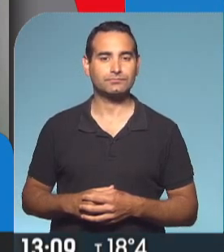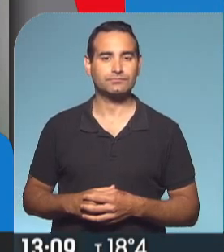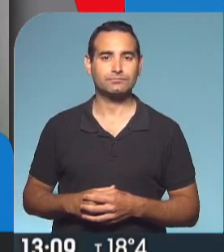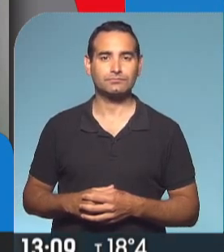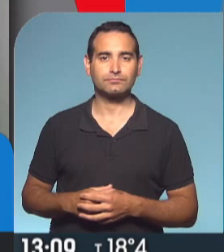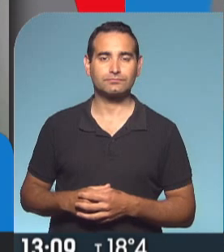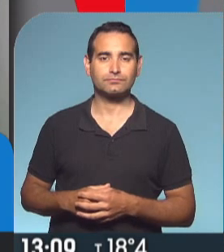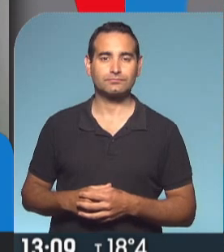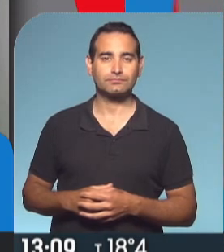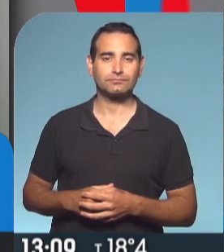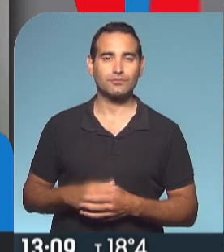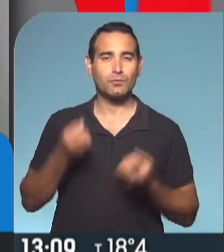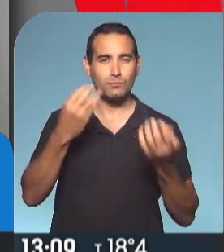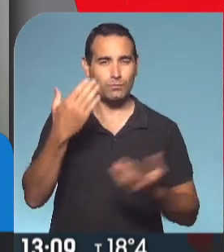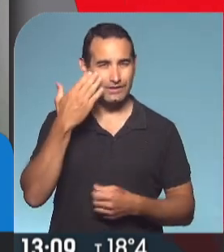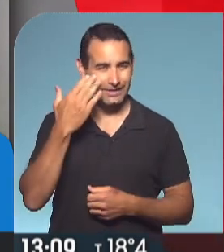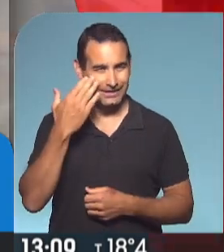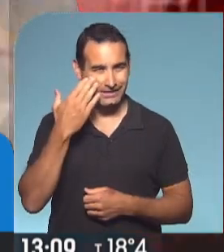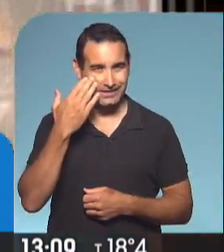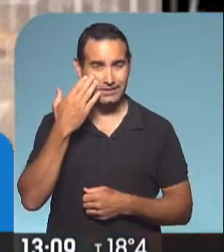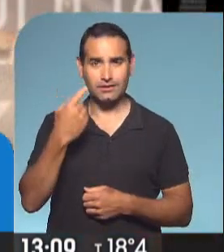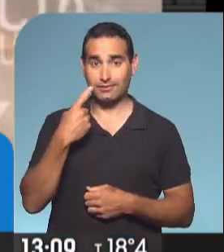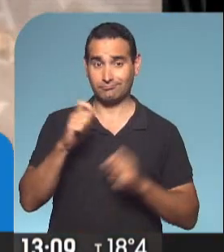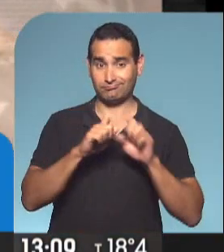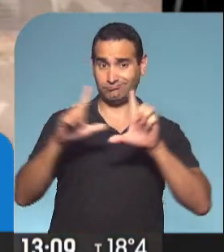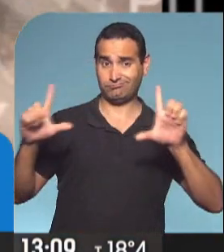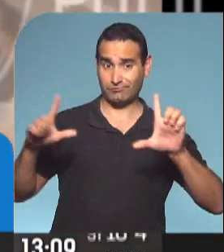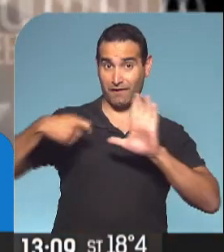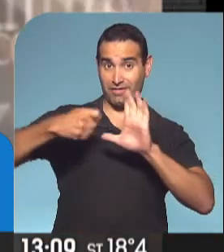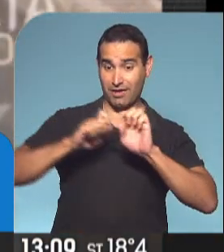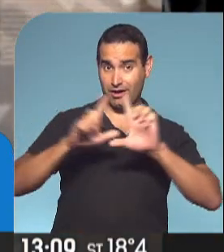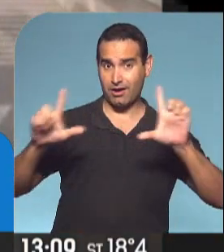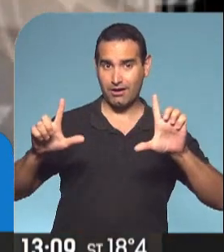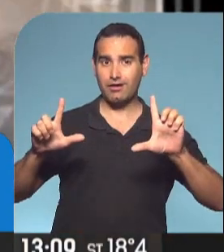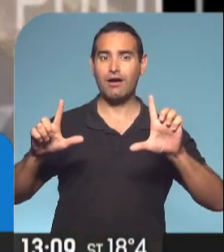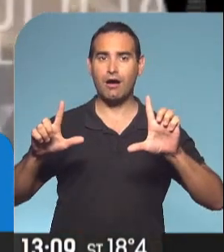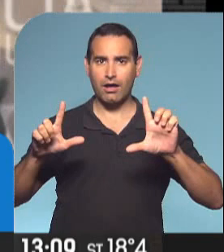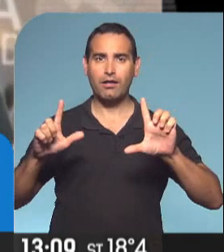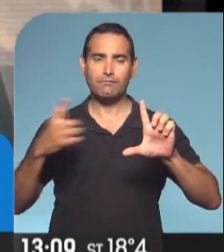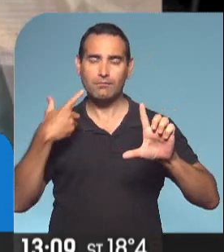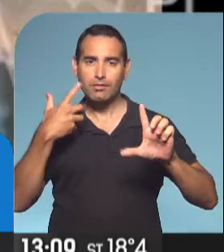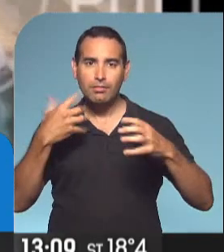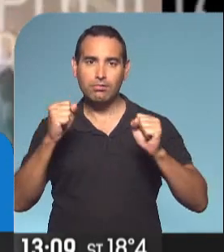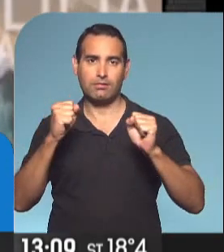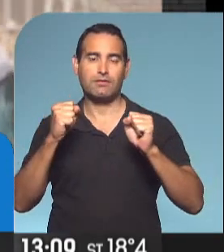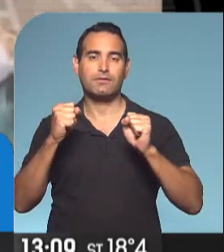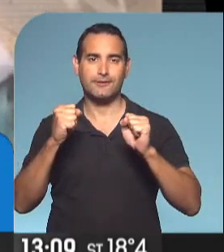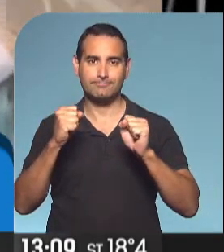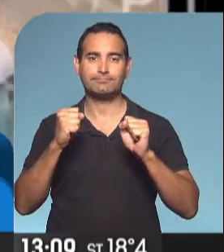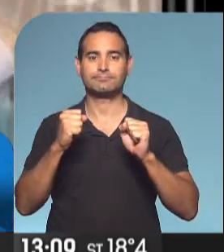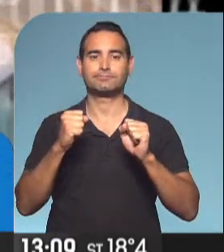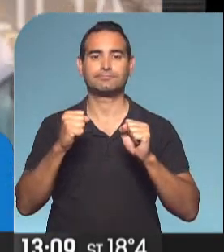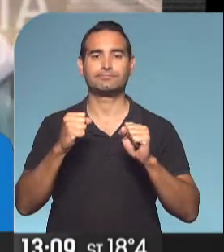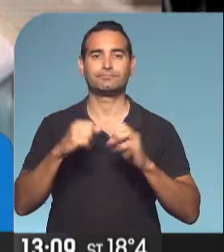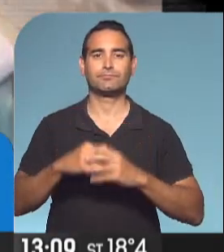Aquí lo... ¿Qué tal? Buenas tardes. Lo que están viendo atrás va a ser el desarrollo de lo que se pudo realizar después del